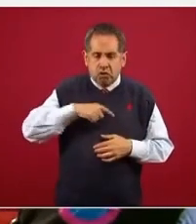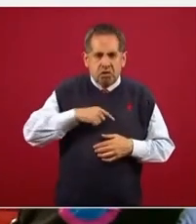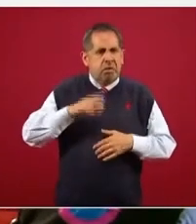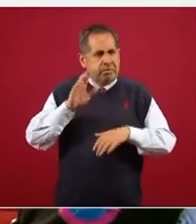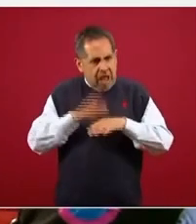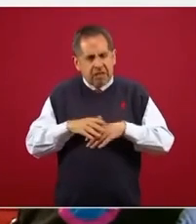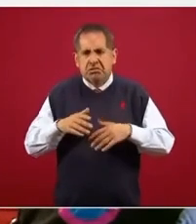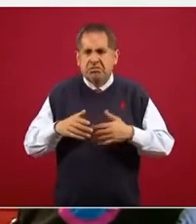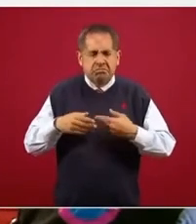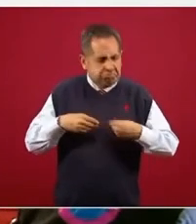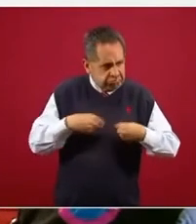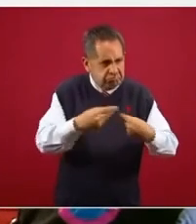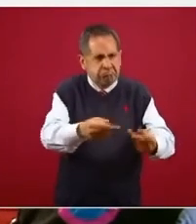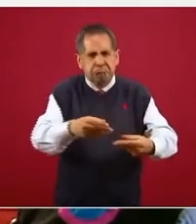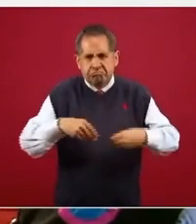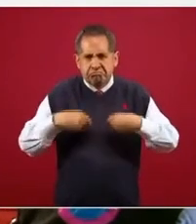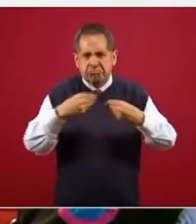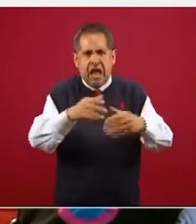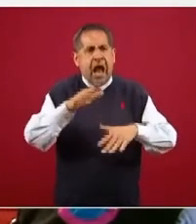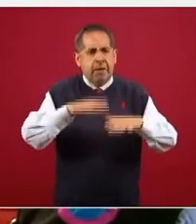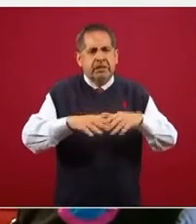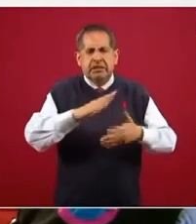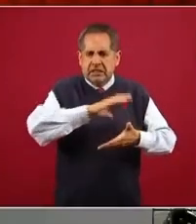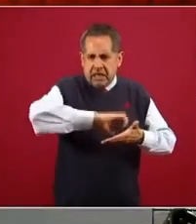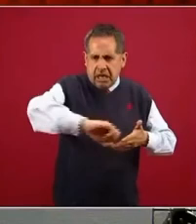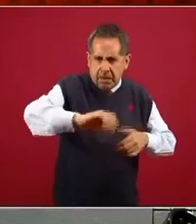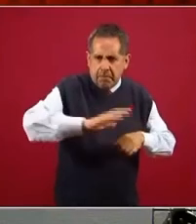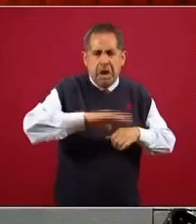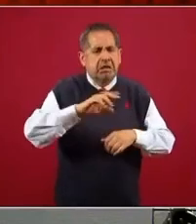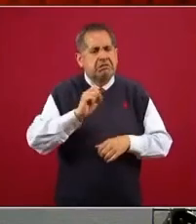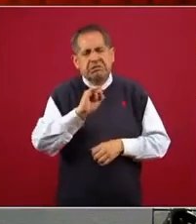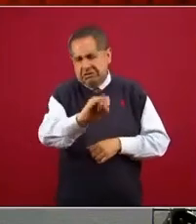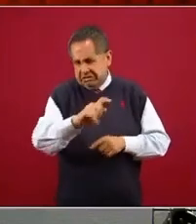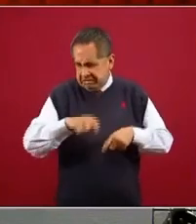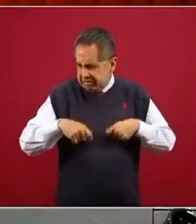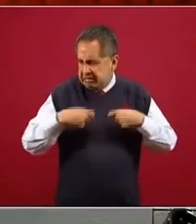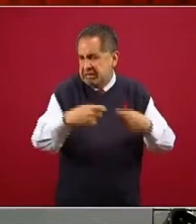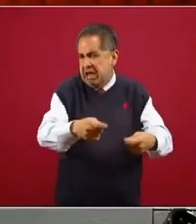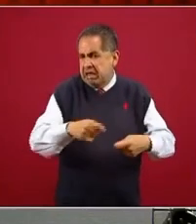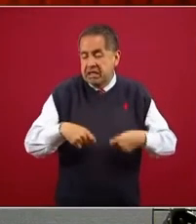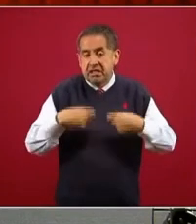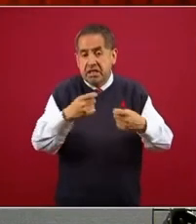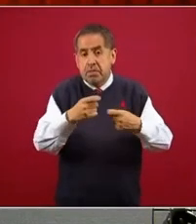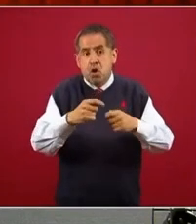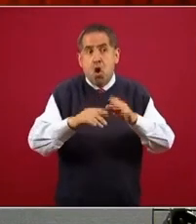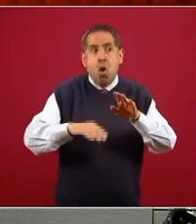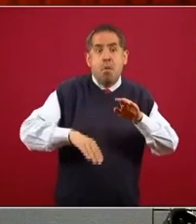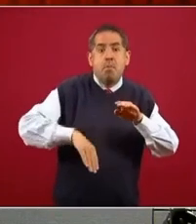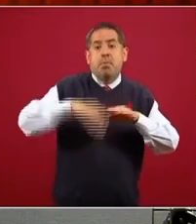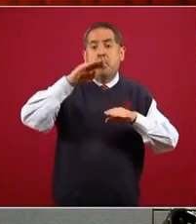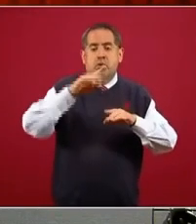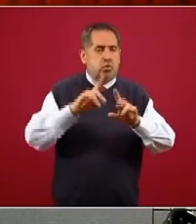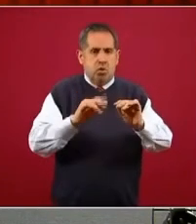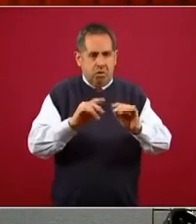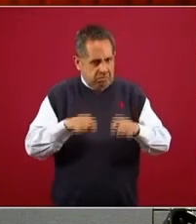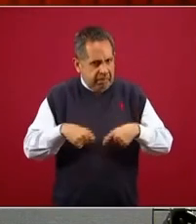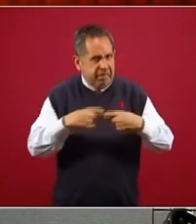flexibles y si quieren tomar a veces más, se les acepta, siempre y cuando no rebasen el total.